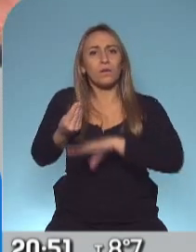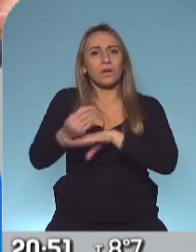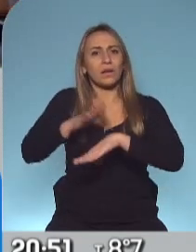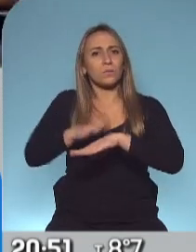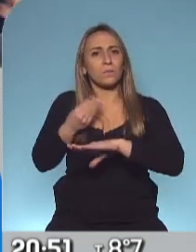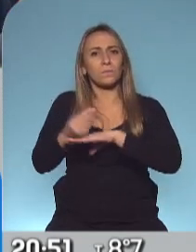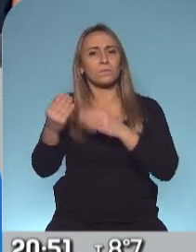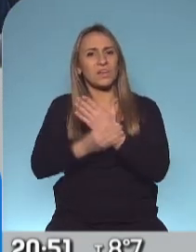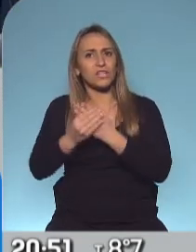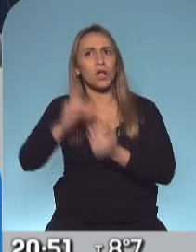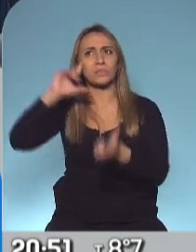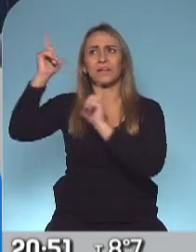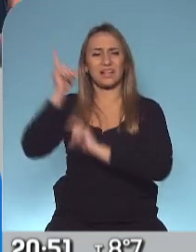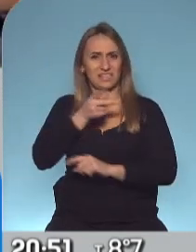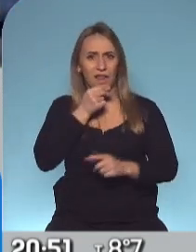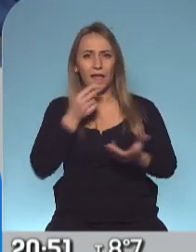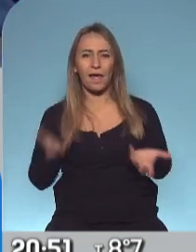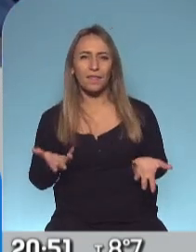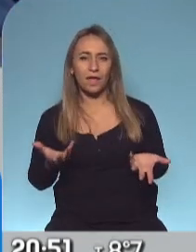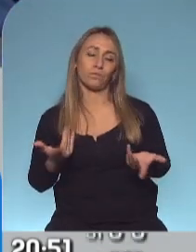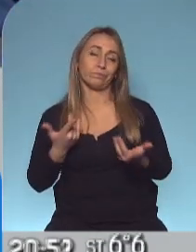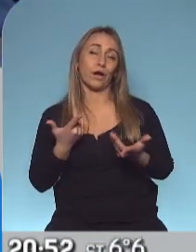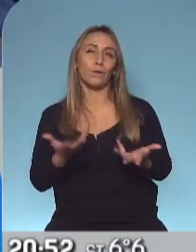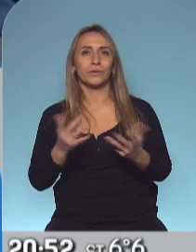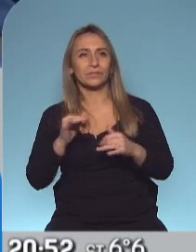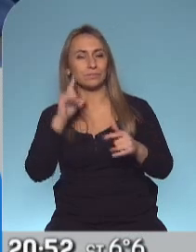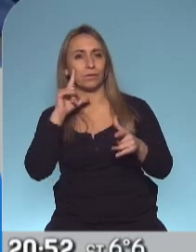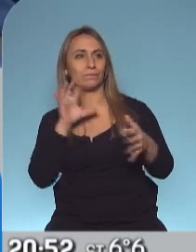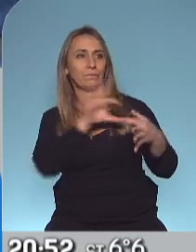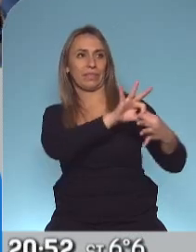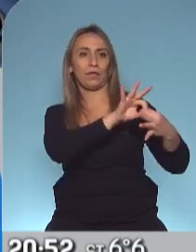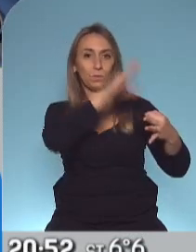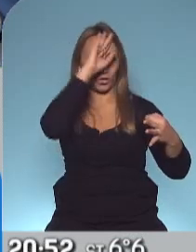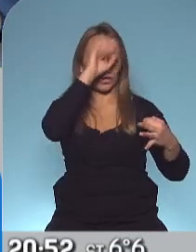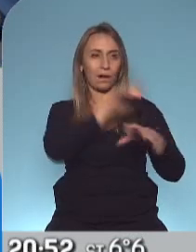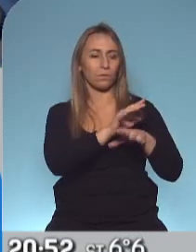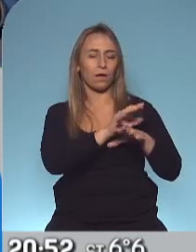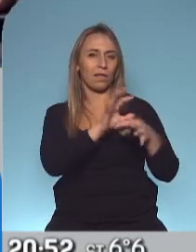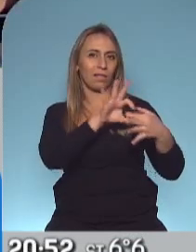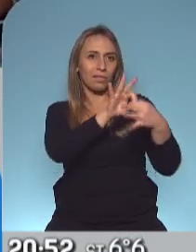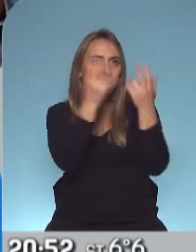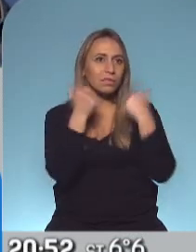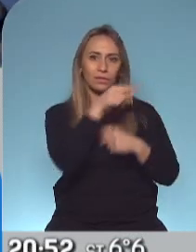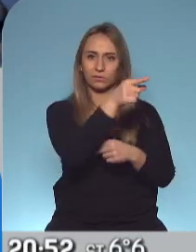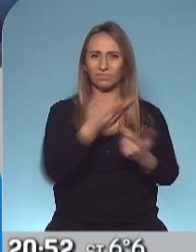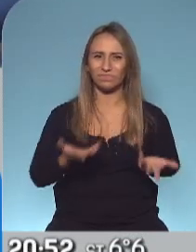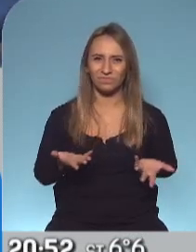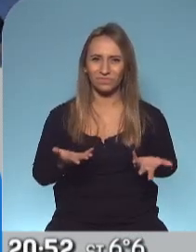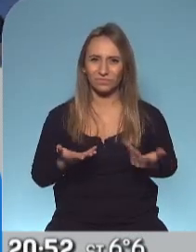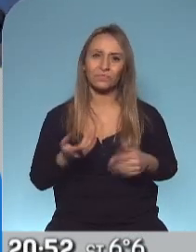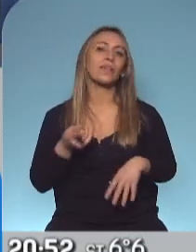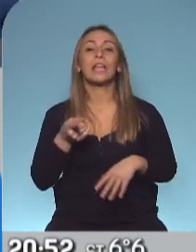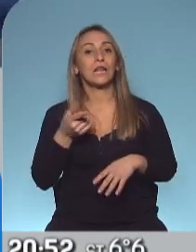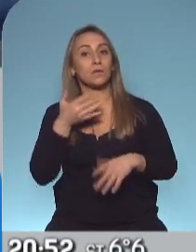razón lógica o una razón en la lógica de Bolsonaro, seguir lo que él dice porque no creo que sea otra. Esto es